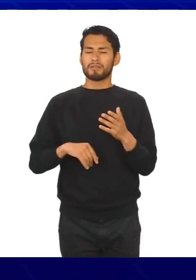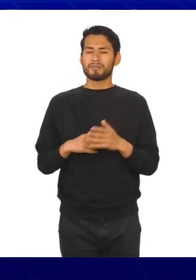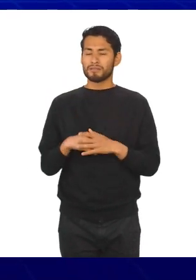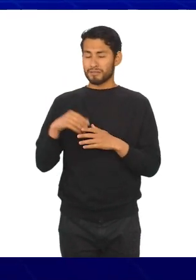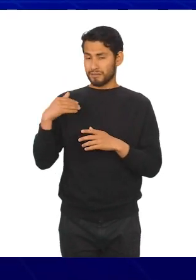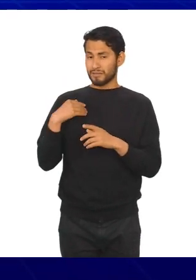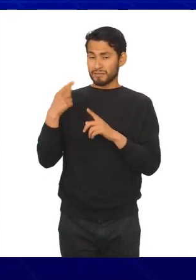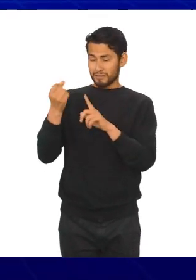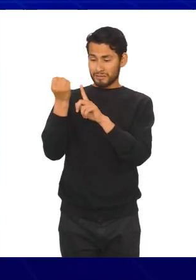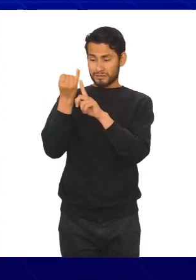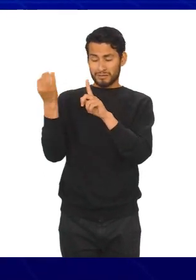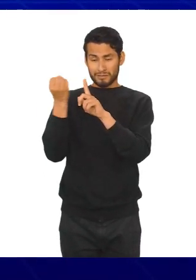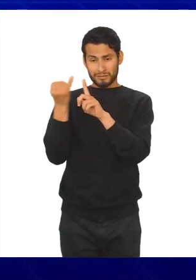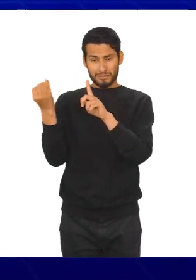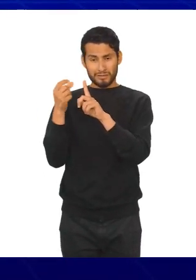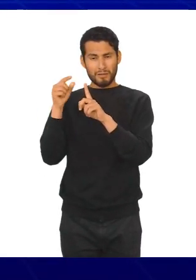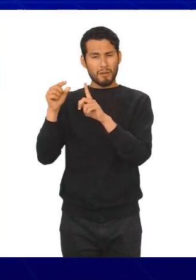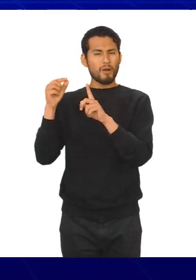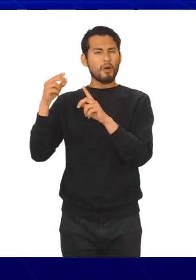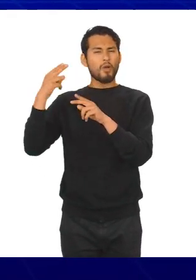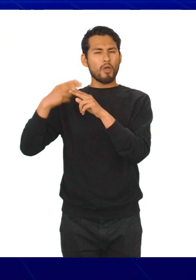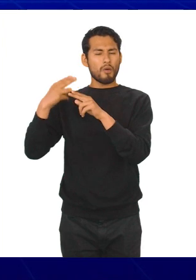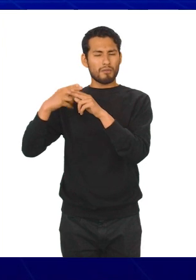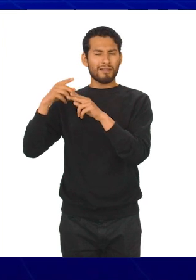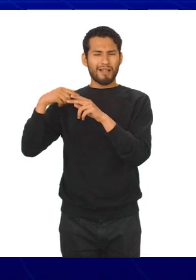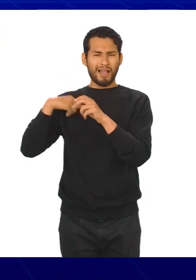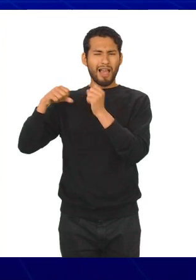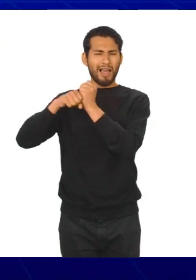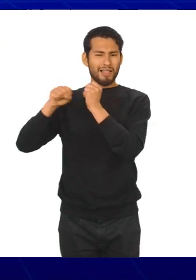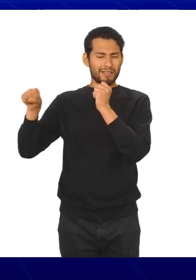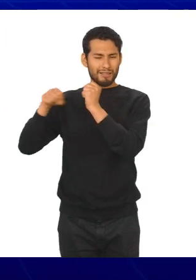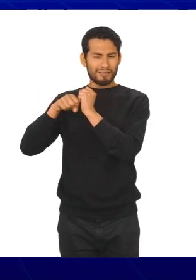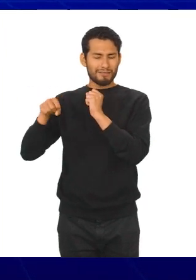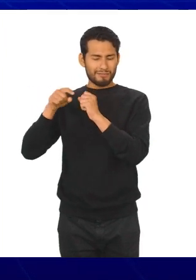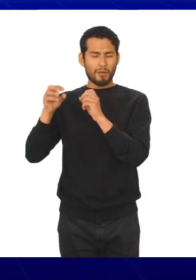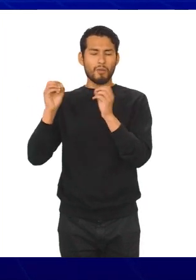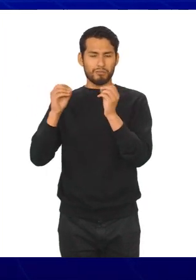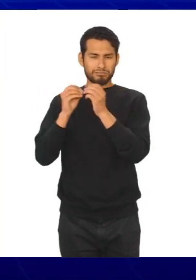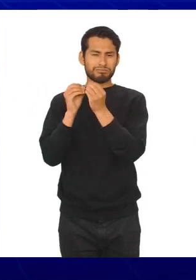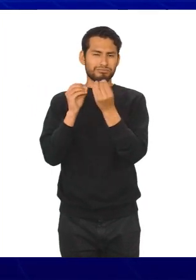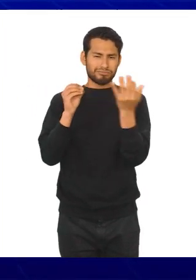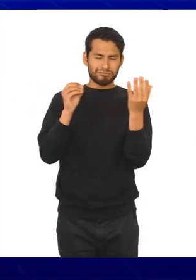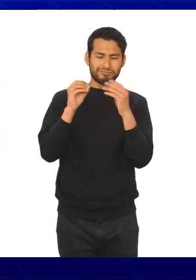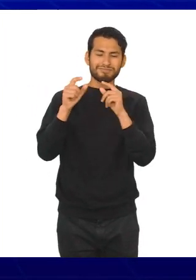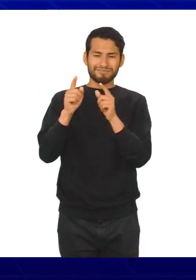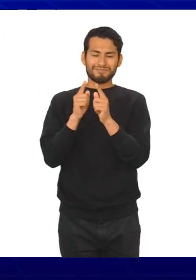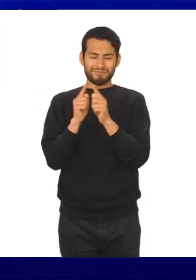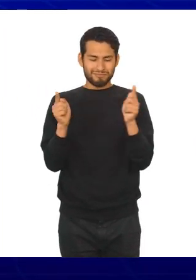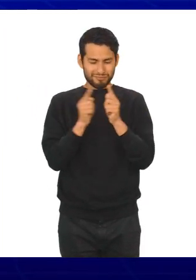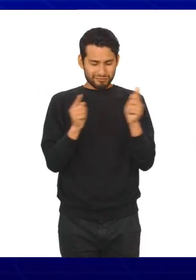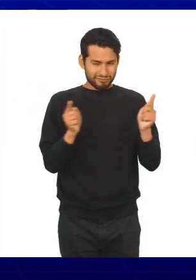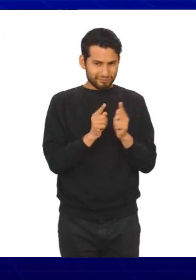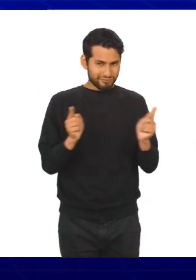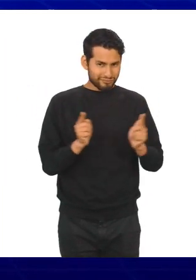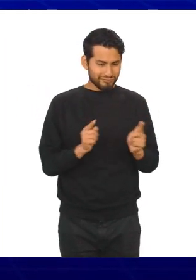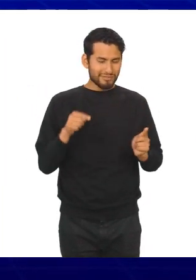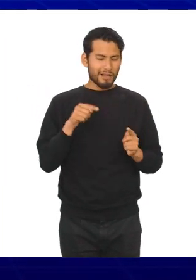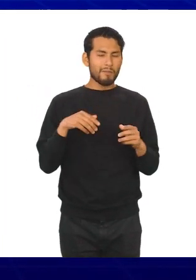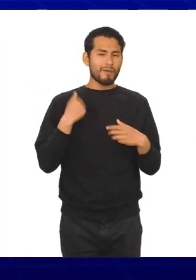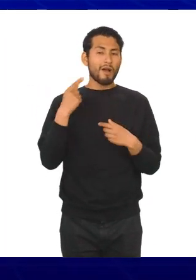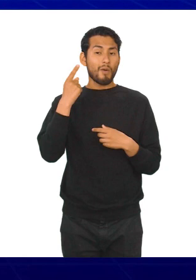textos correspondientes a cada categoría son muy extensos. Y pueden usarse para representar una o más series.